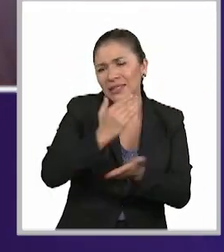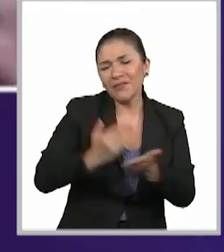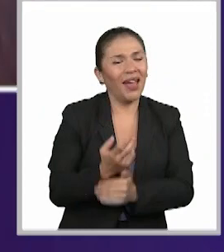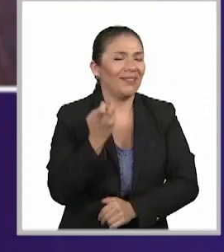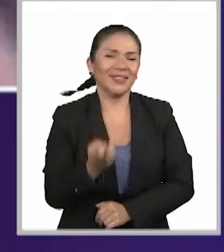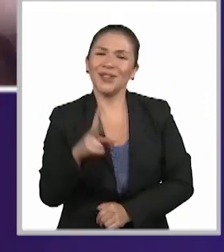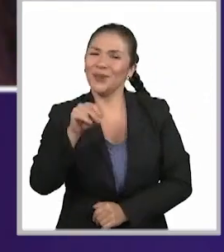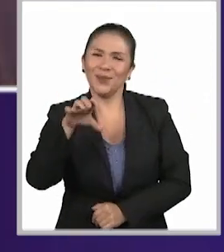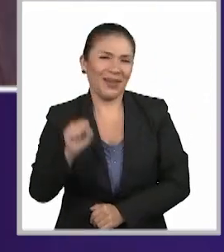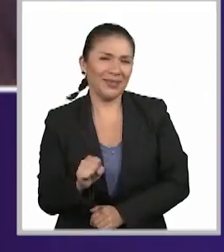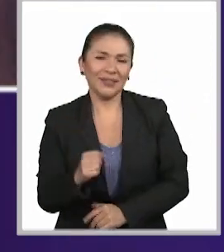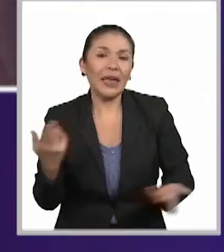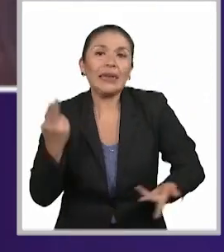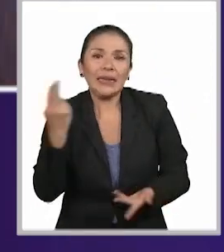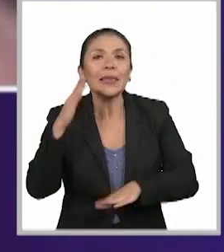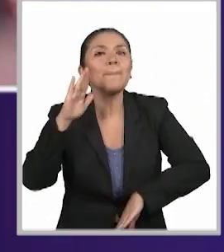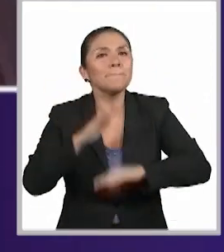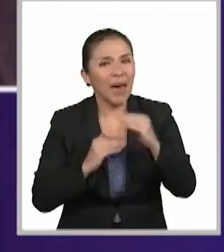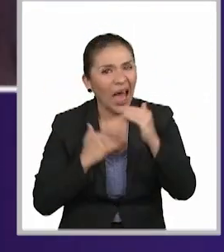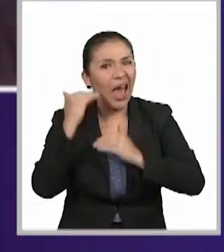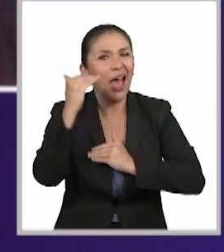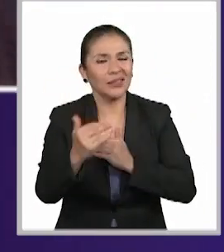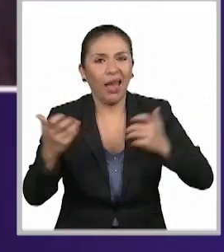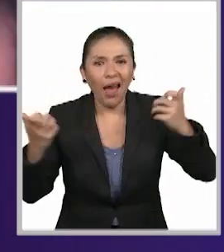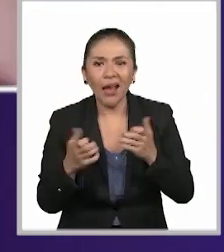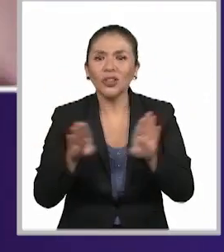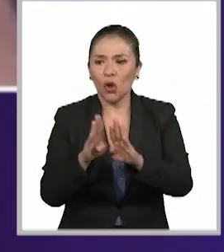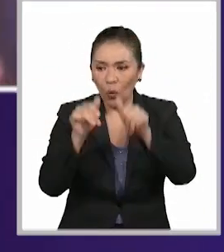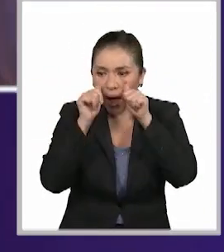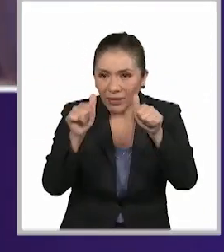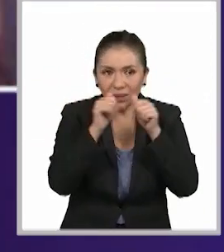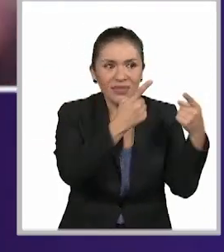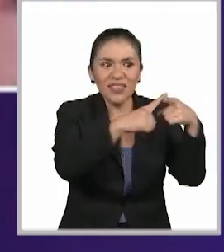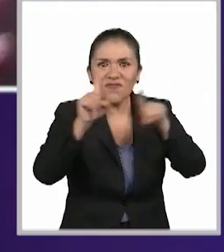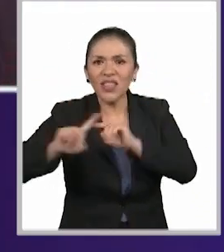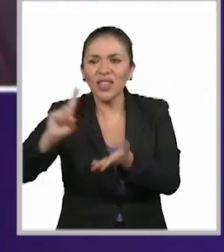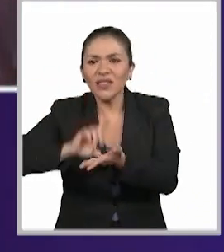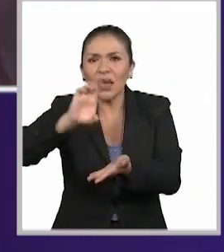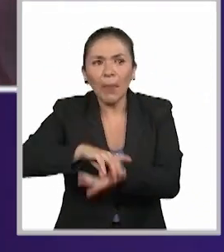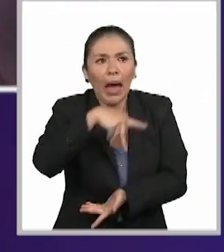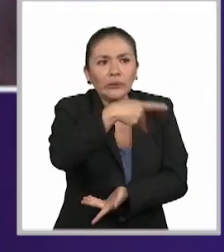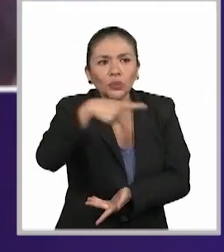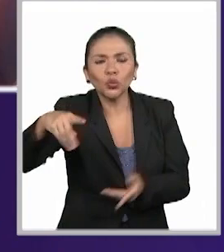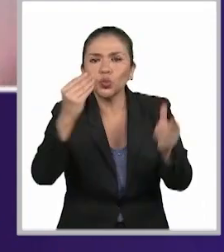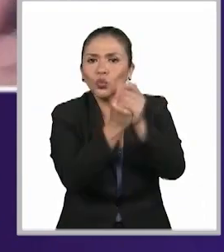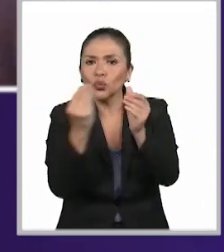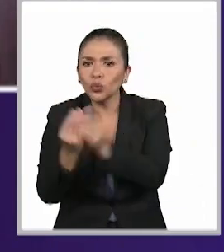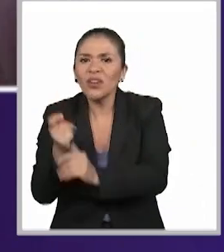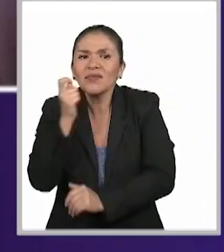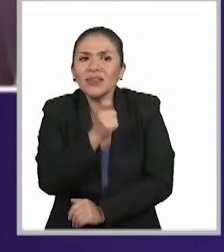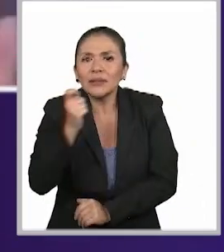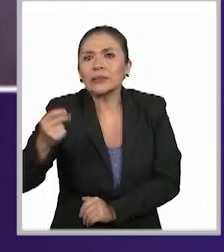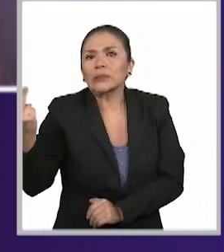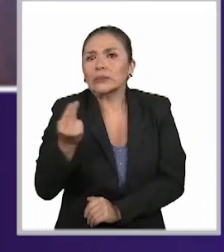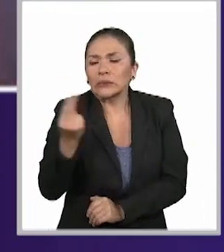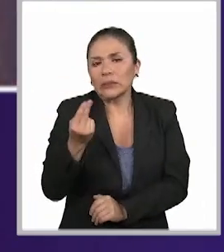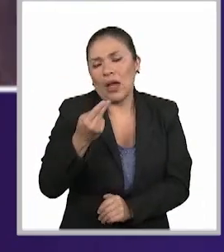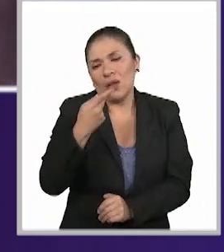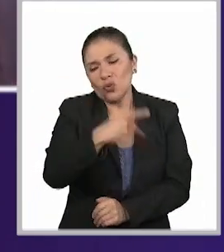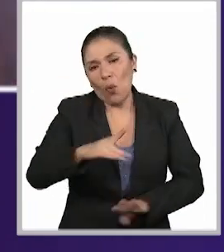accesibilidad, pues no, no llega ahí. Tenemos que ir un paso más allá a atender a diferentes discapacidades y lo que cada una de estas